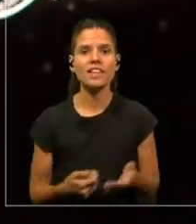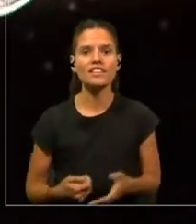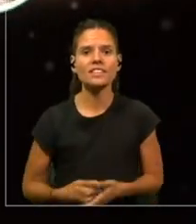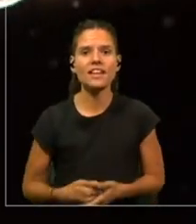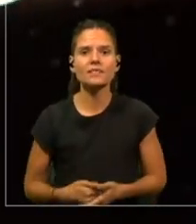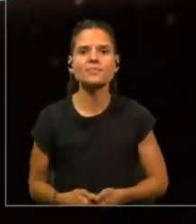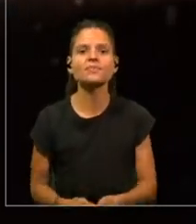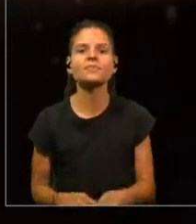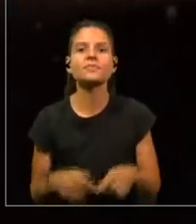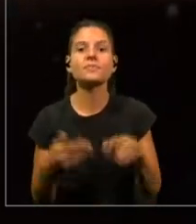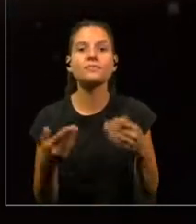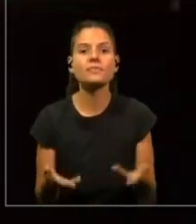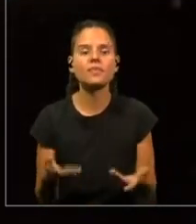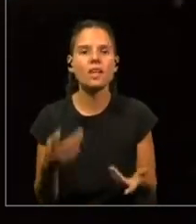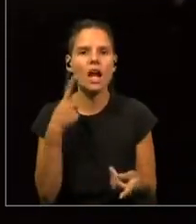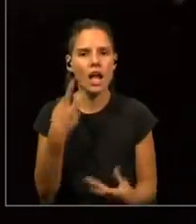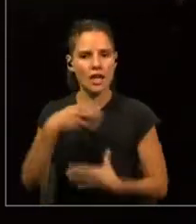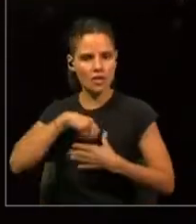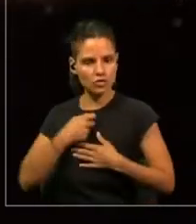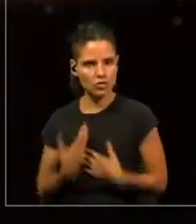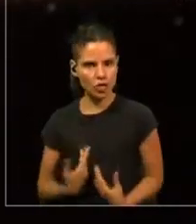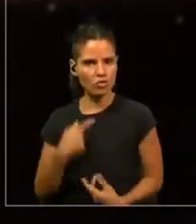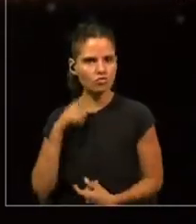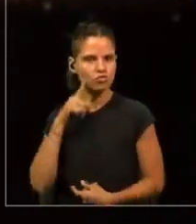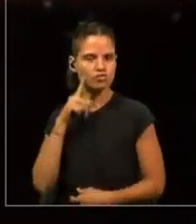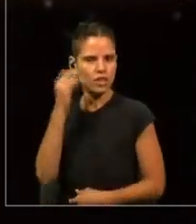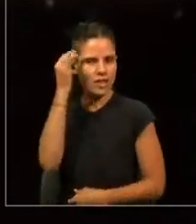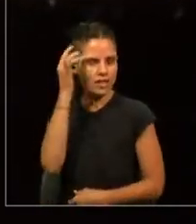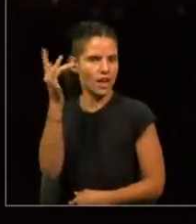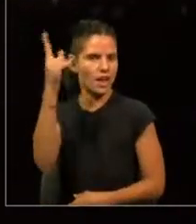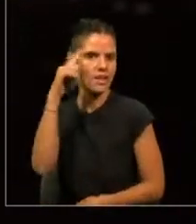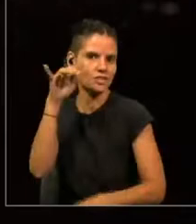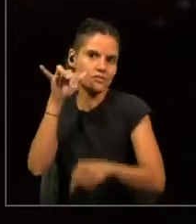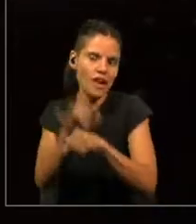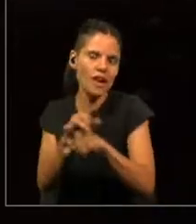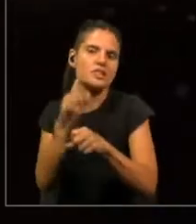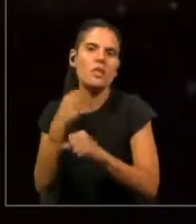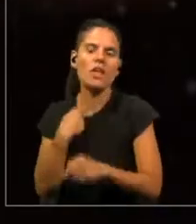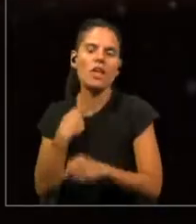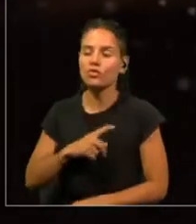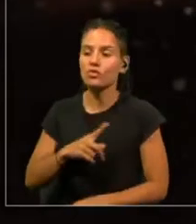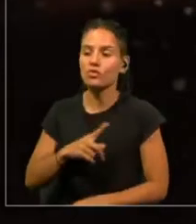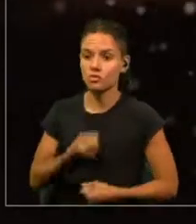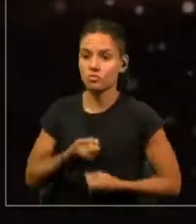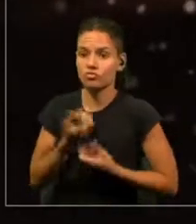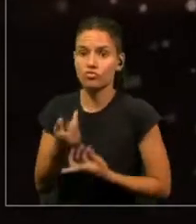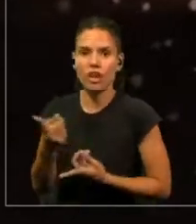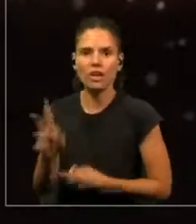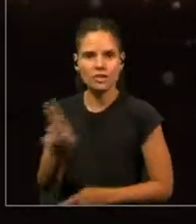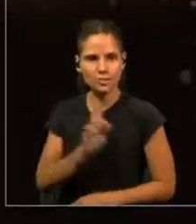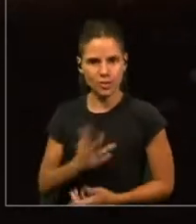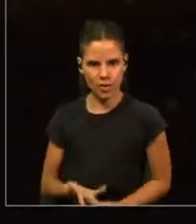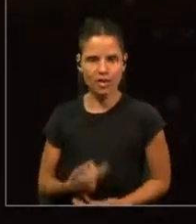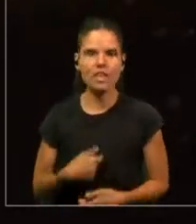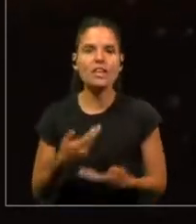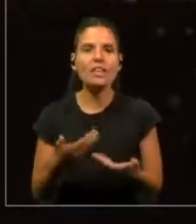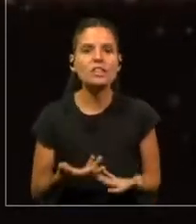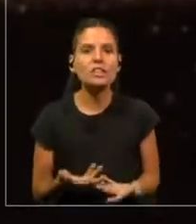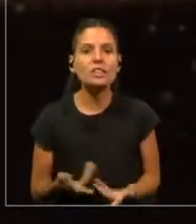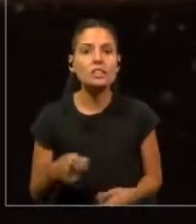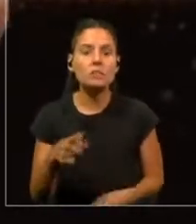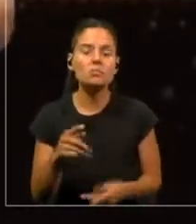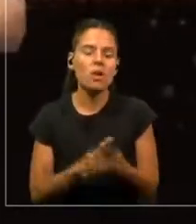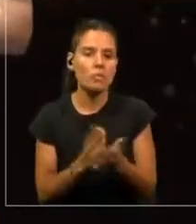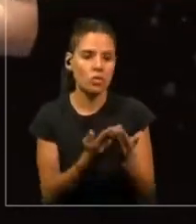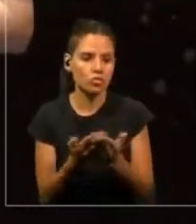construía, incorporada dentro de ella y podía responder a tus acciones. Entonces, si tú eras buena